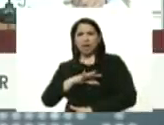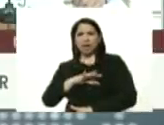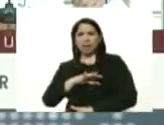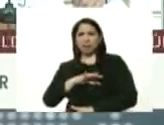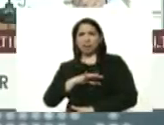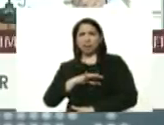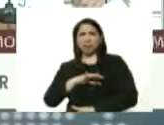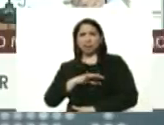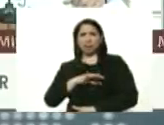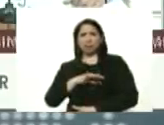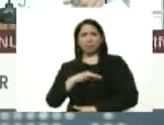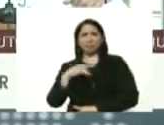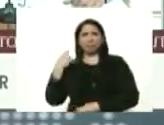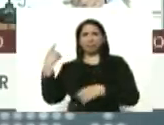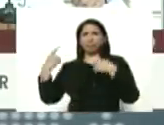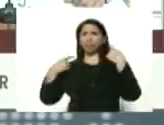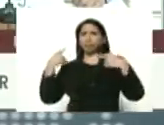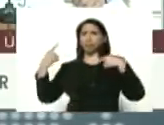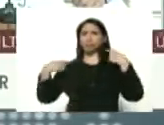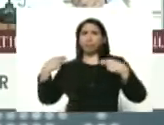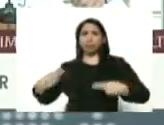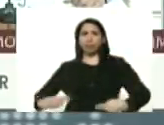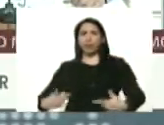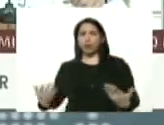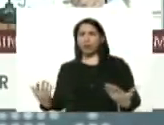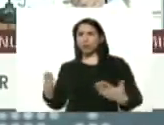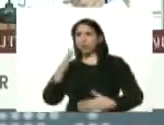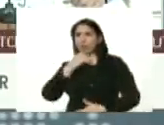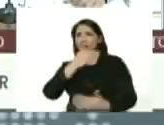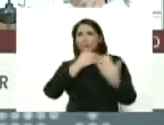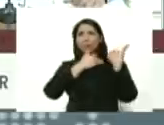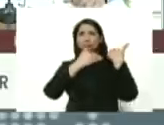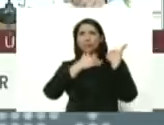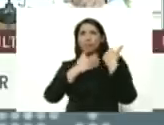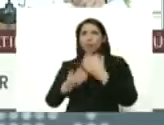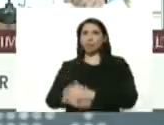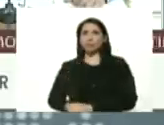al ser humano a la locura a la irresponsabilidad